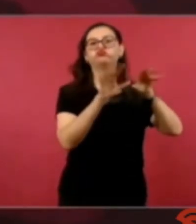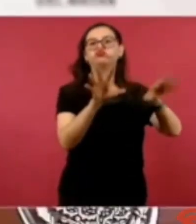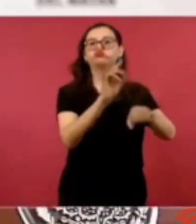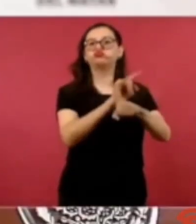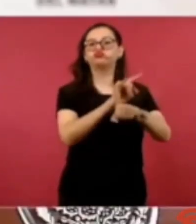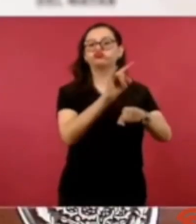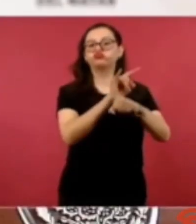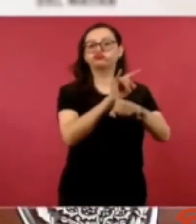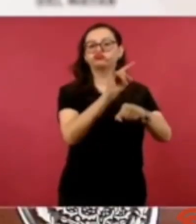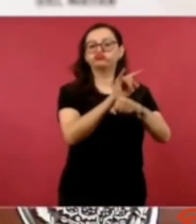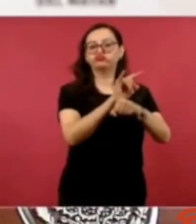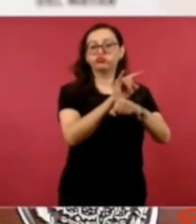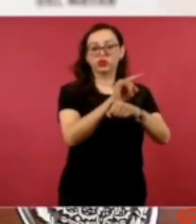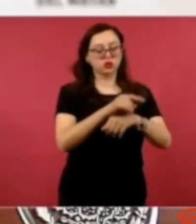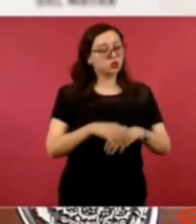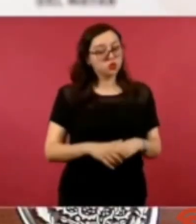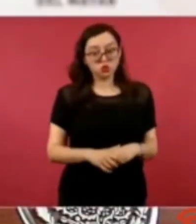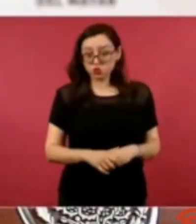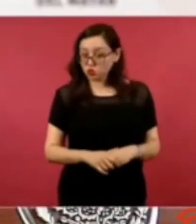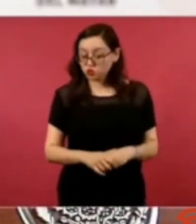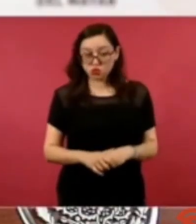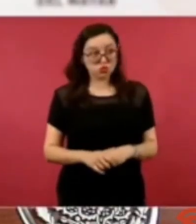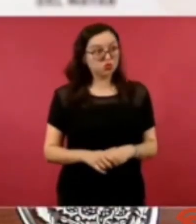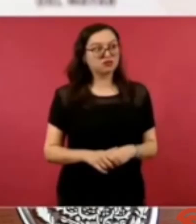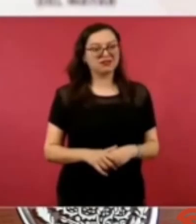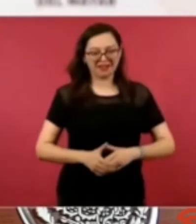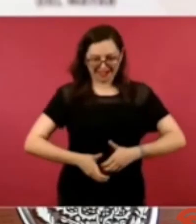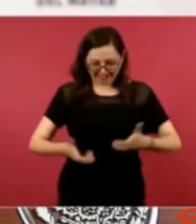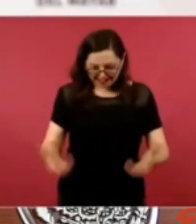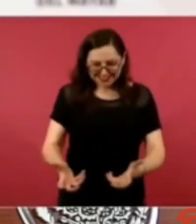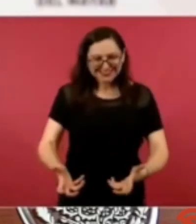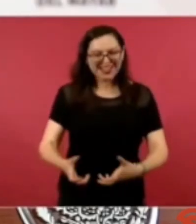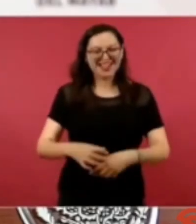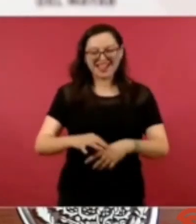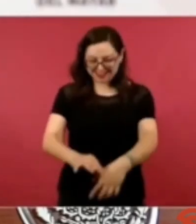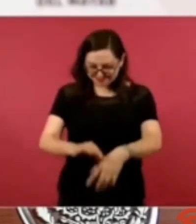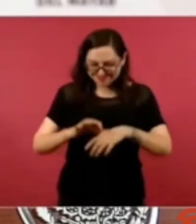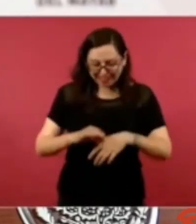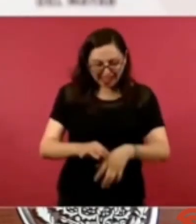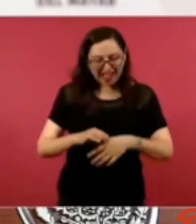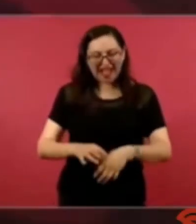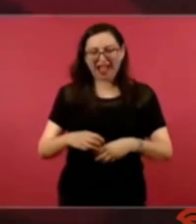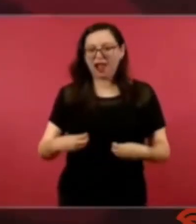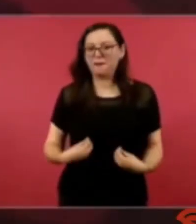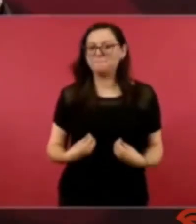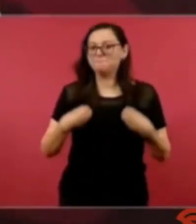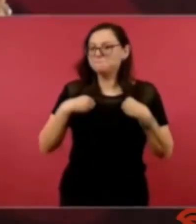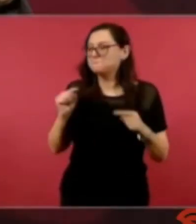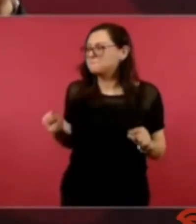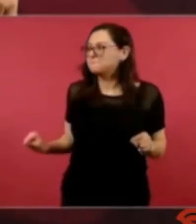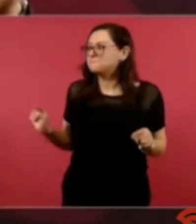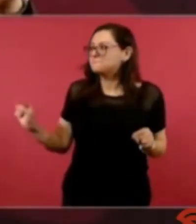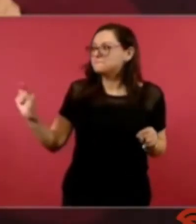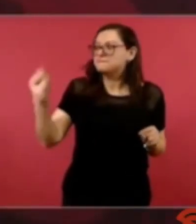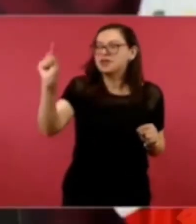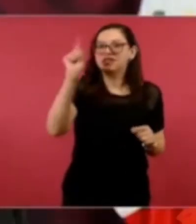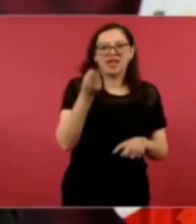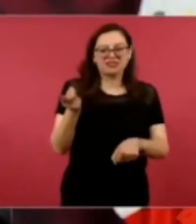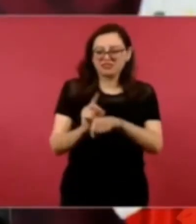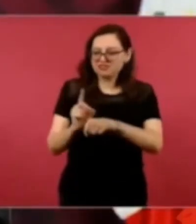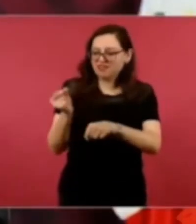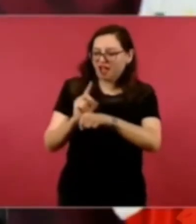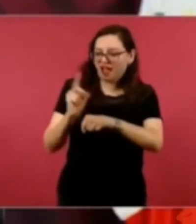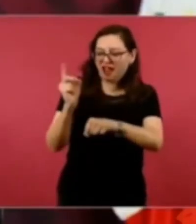no vamos a practicarla como forma de vida eso está en nuestra constitución